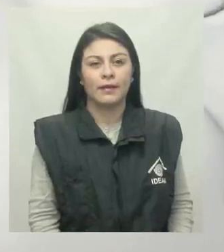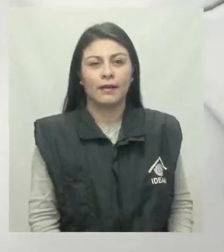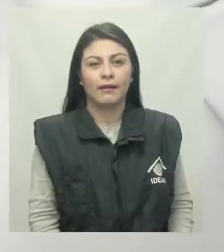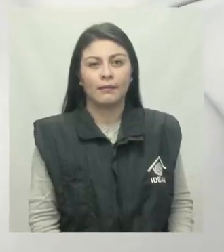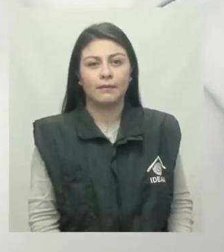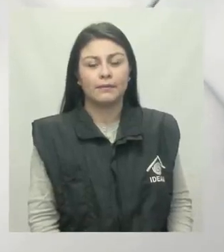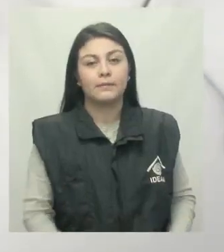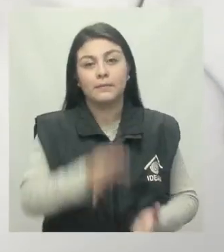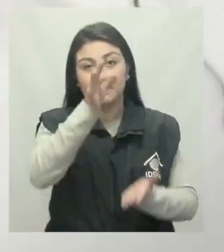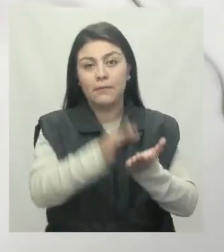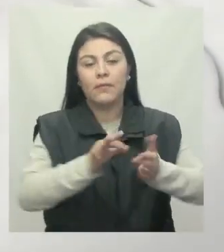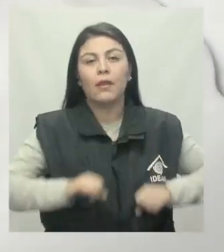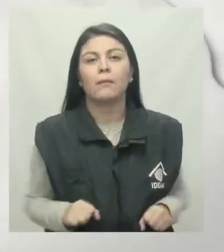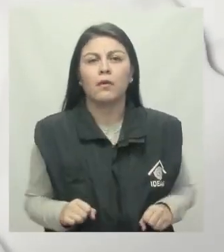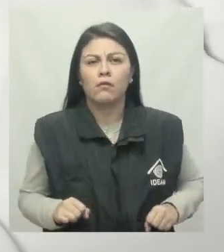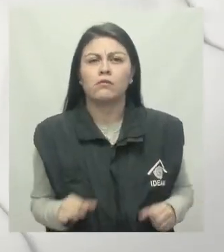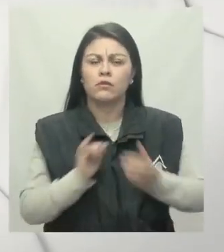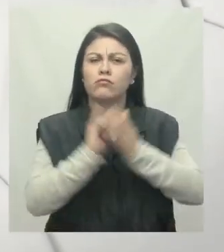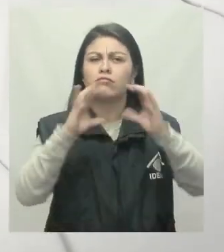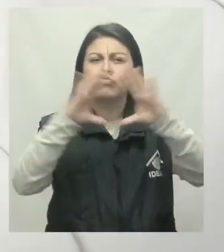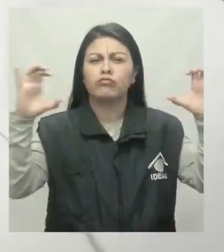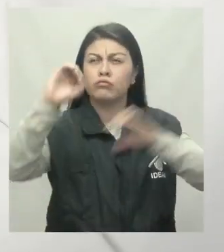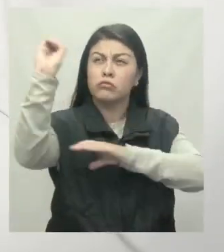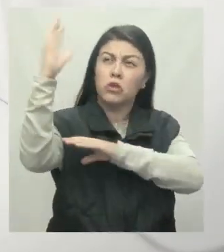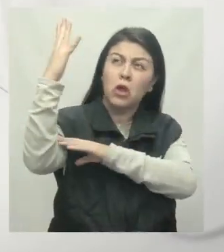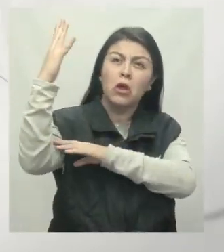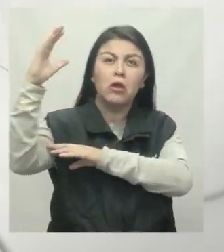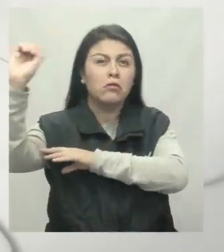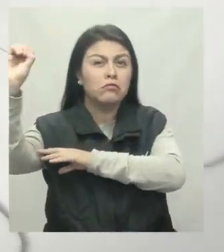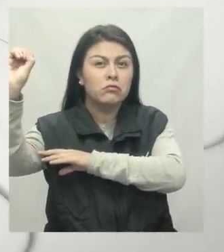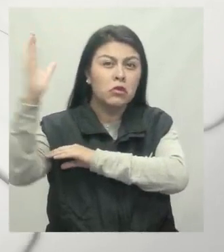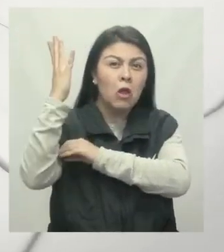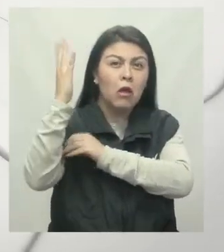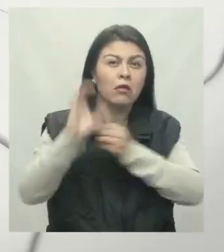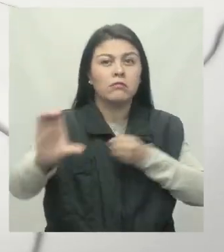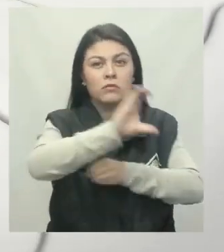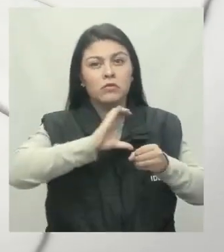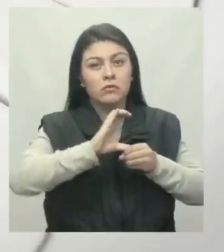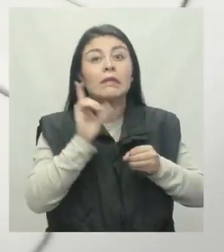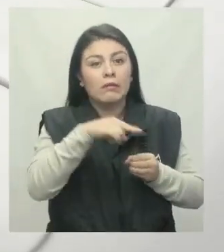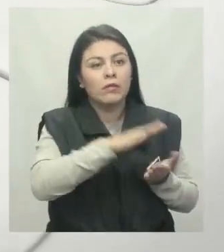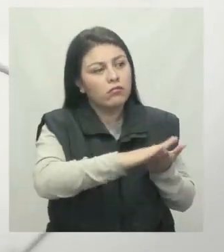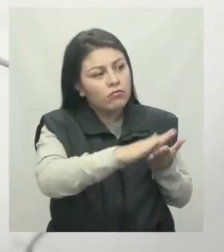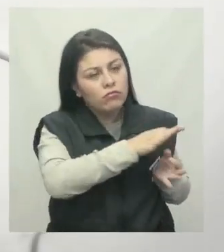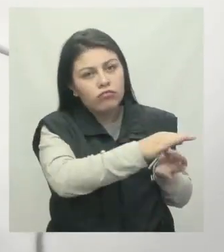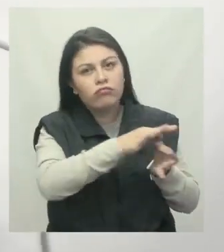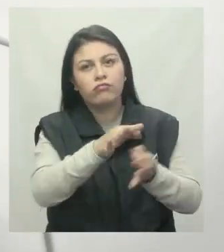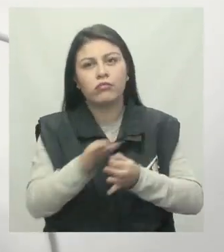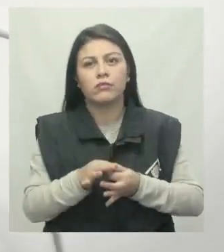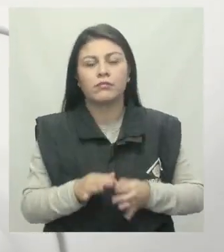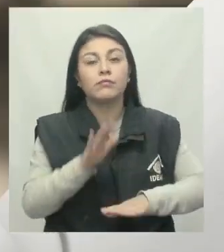La capital estima tiempo nublado con intervalos de sol tanto en la ciudad como en la sabana Música